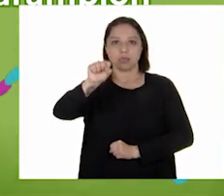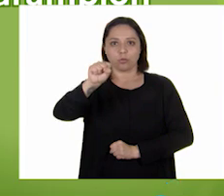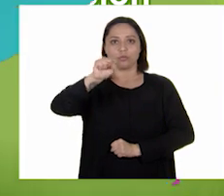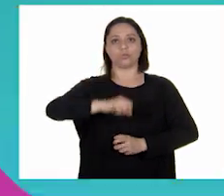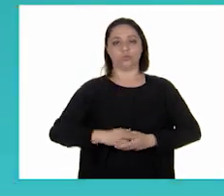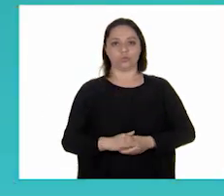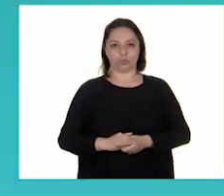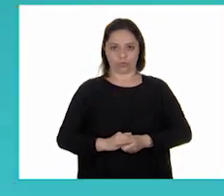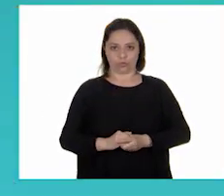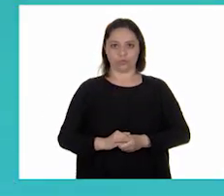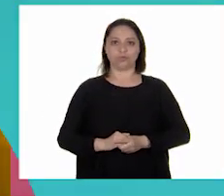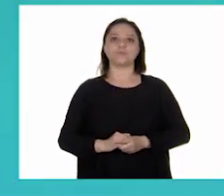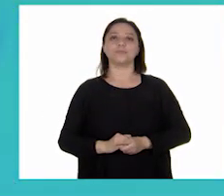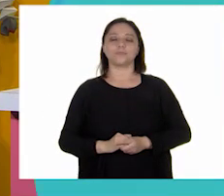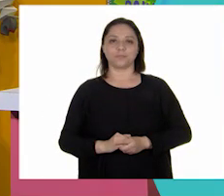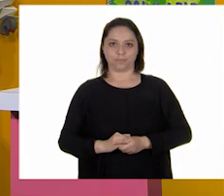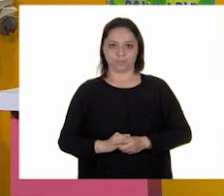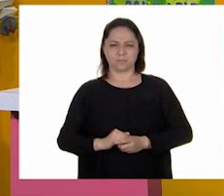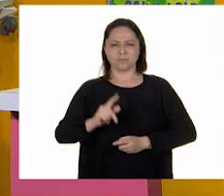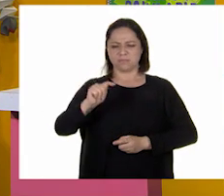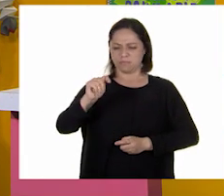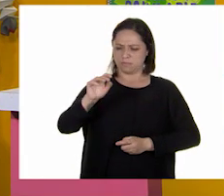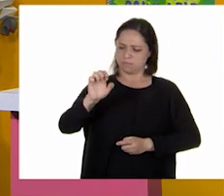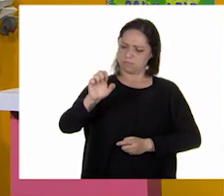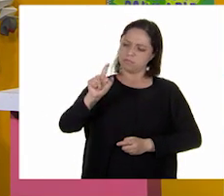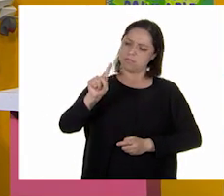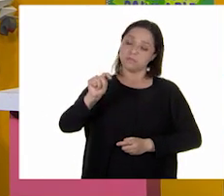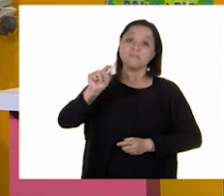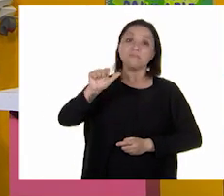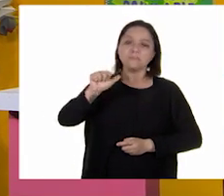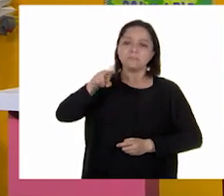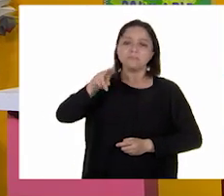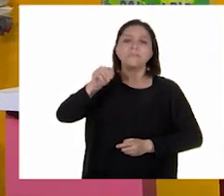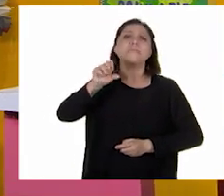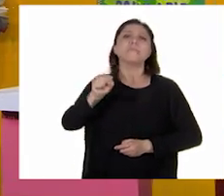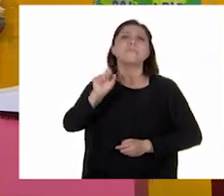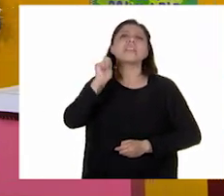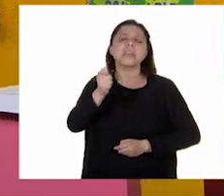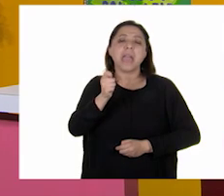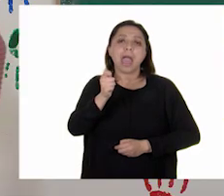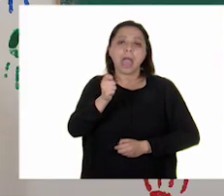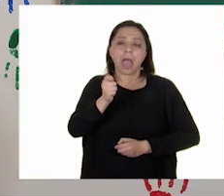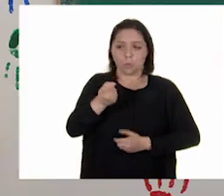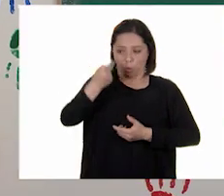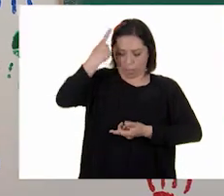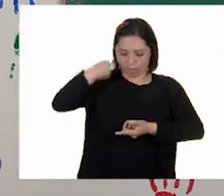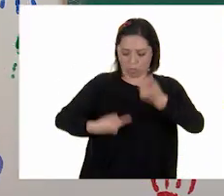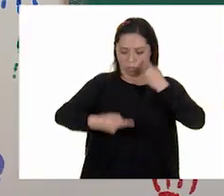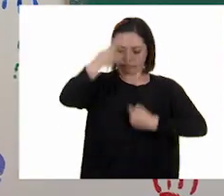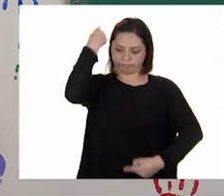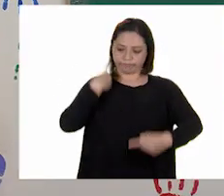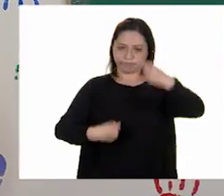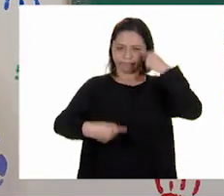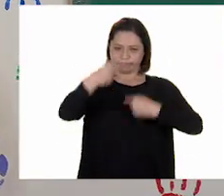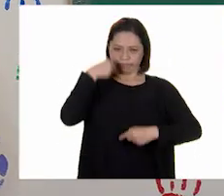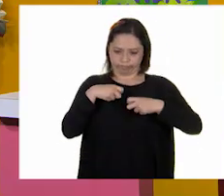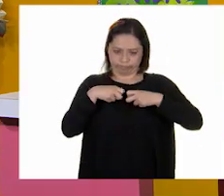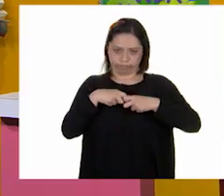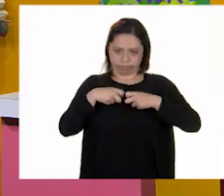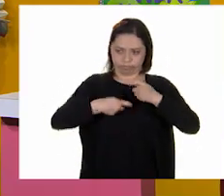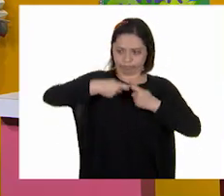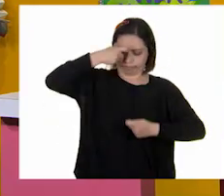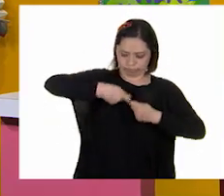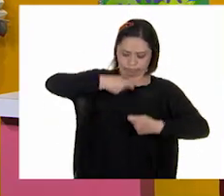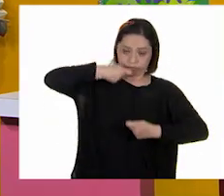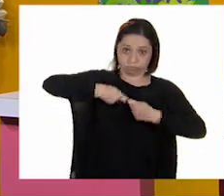Correcto. El tétanos es una infección del sistema nervioso. La infección que se puede adquirir cuando